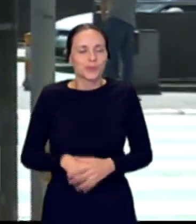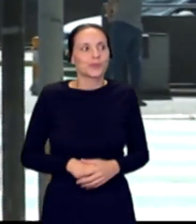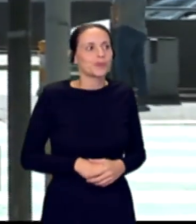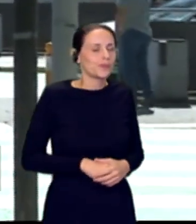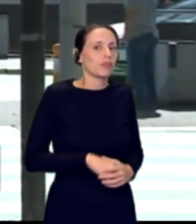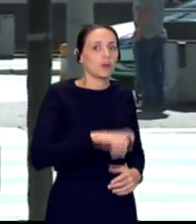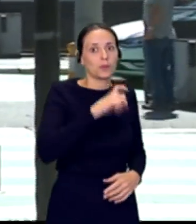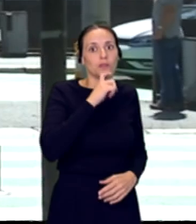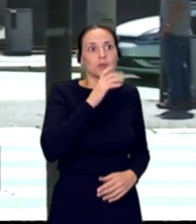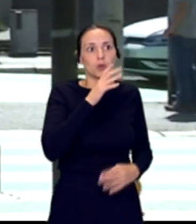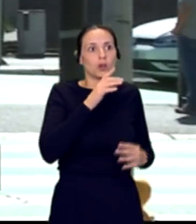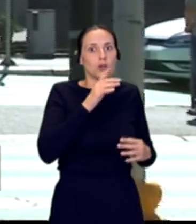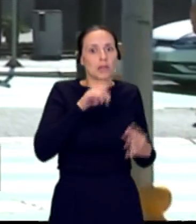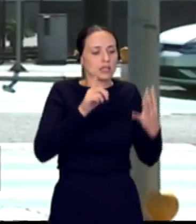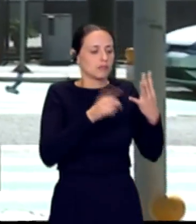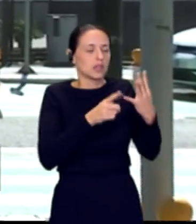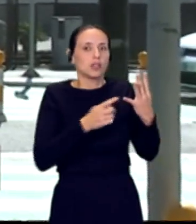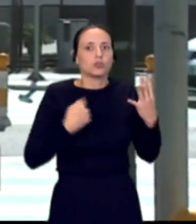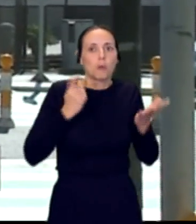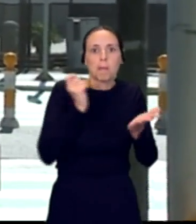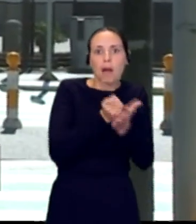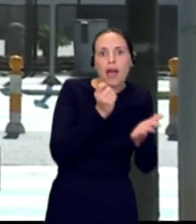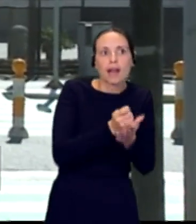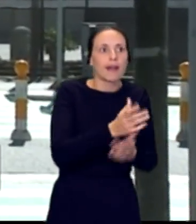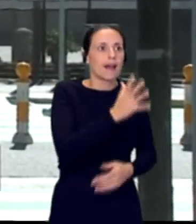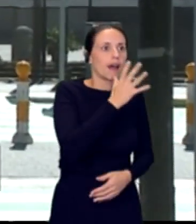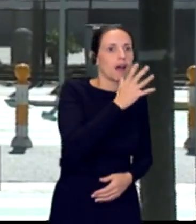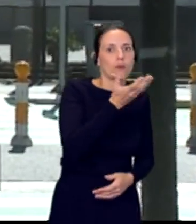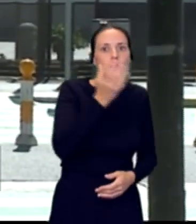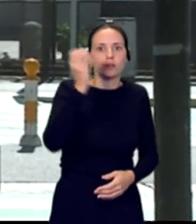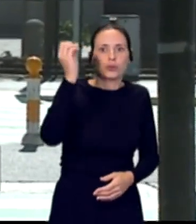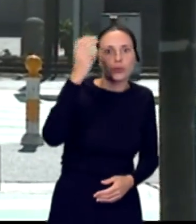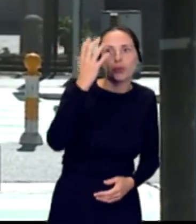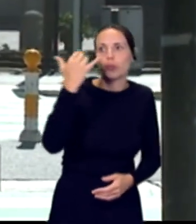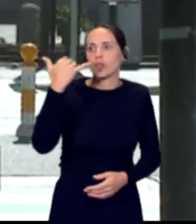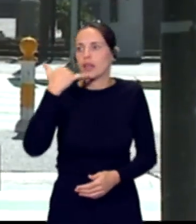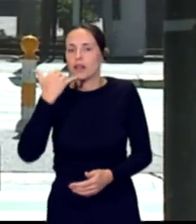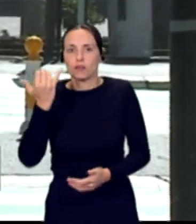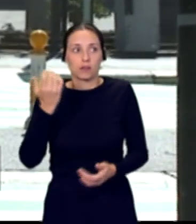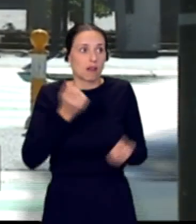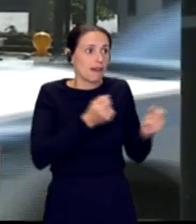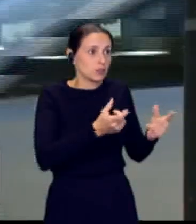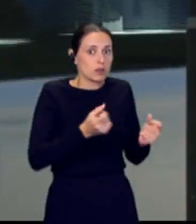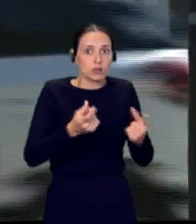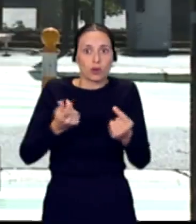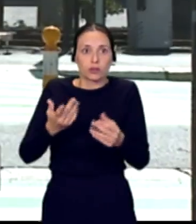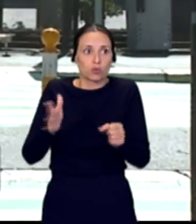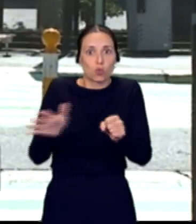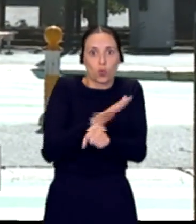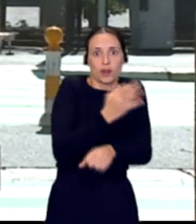llega a final de mes tienes que cumplir unos pagos de agua, de luz, de teléfono, de gastos que son del día a día.